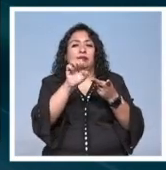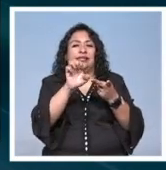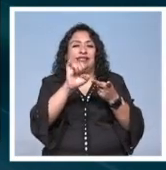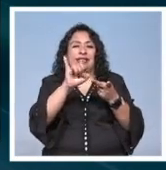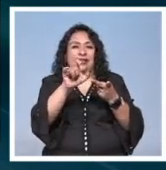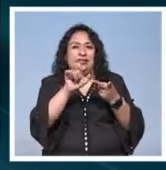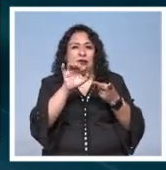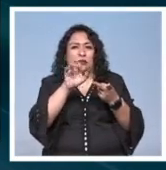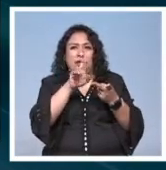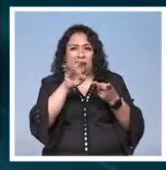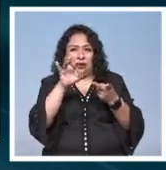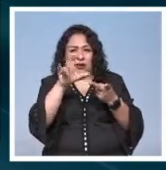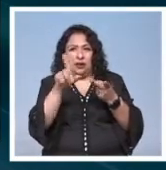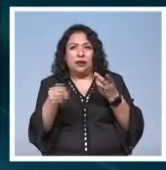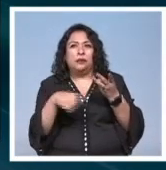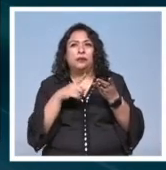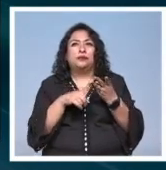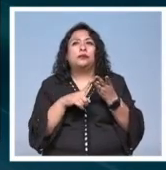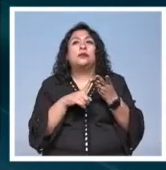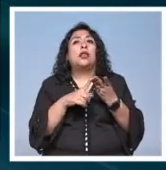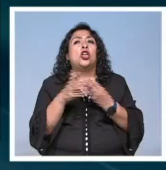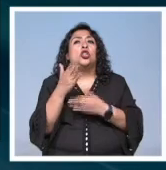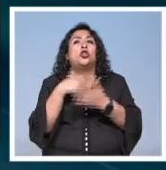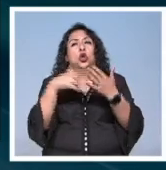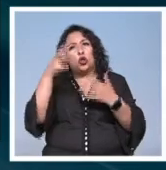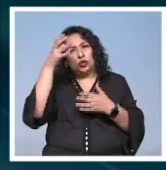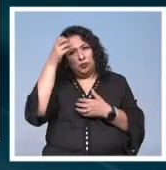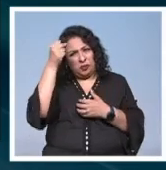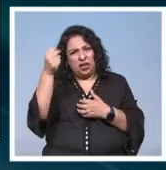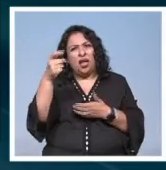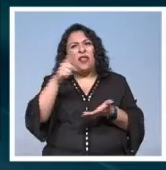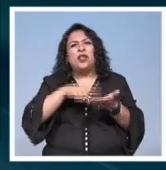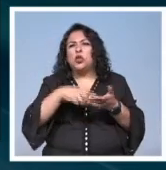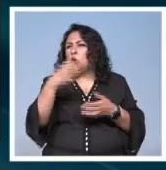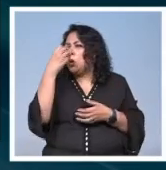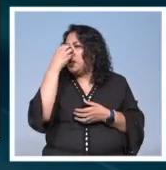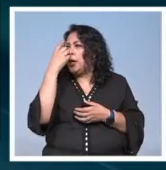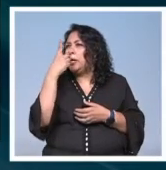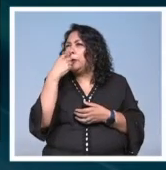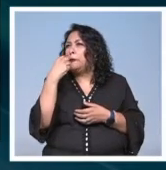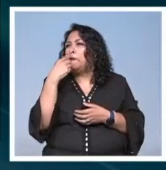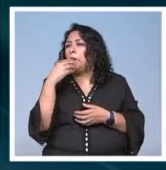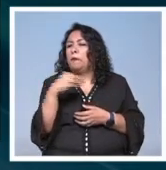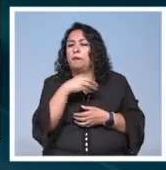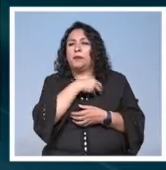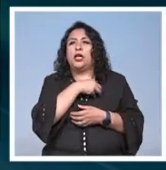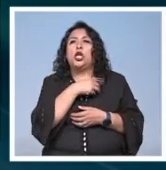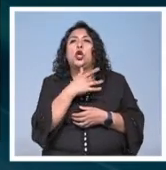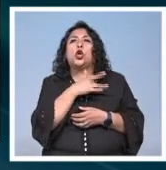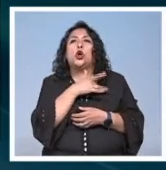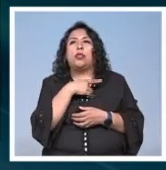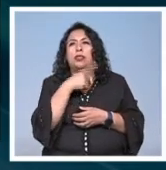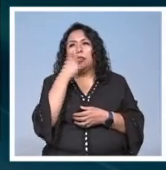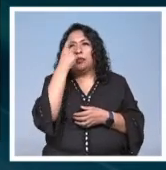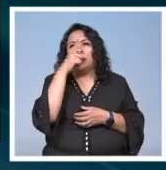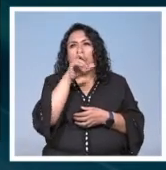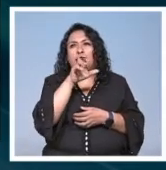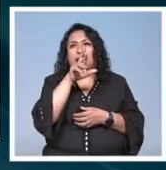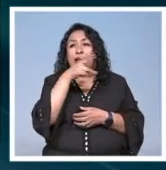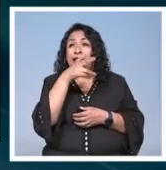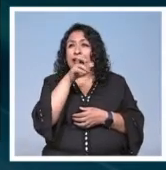Parral todos los payasos llevamos la nariz roja en el corazón de Hernán la Vincerda